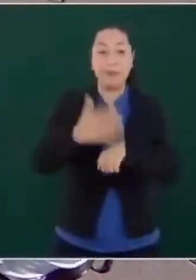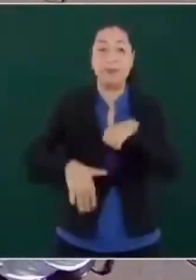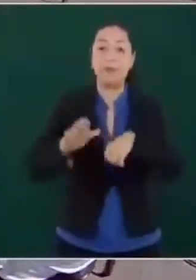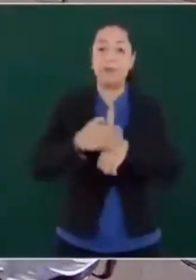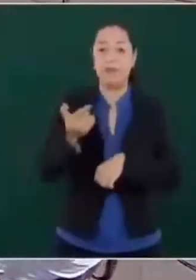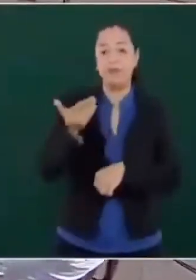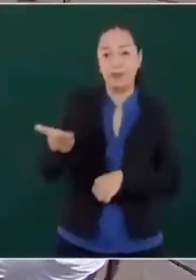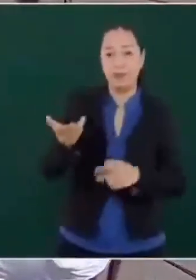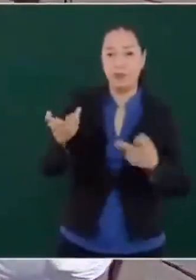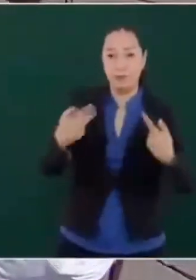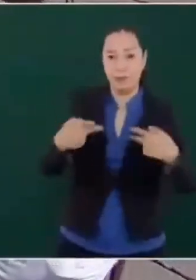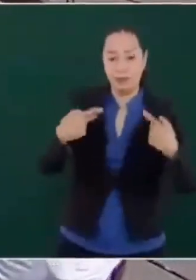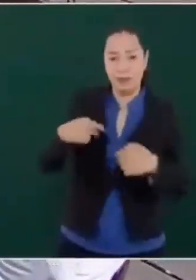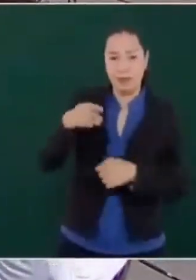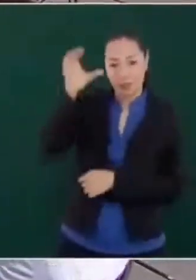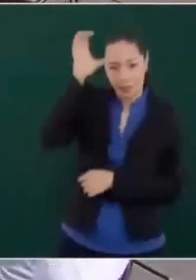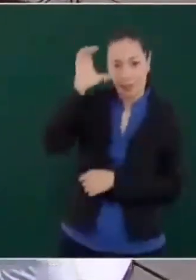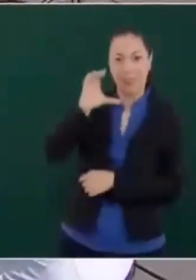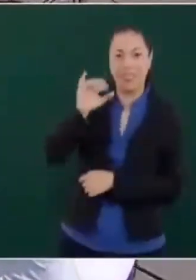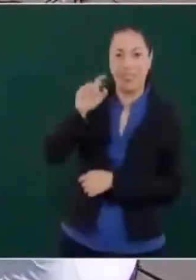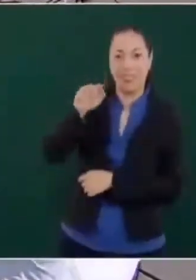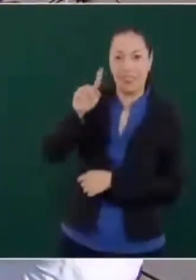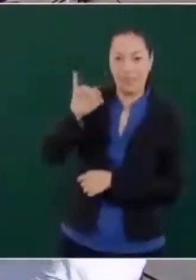científicos. Este...